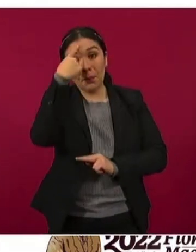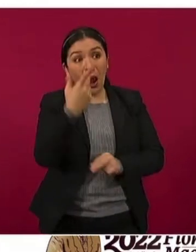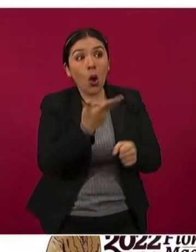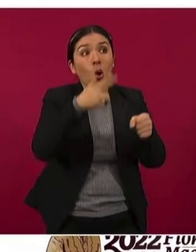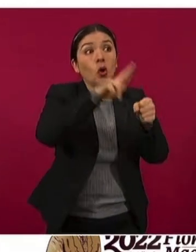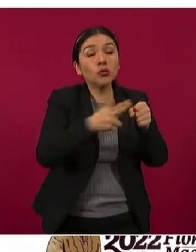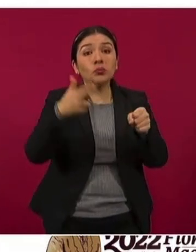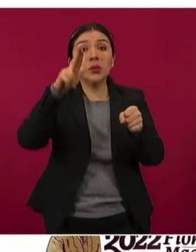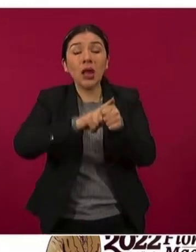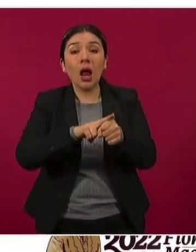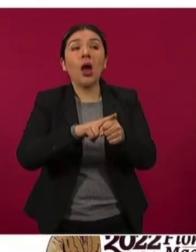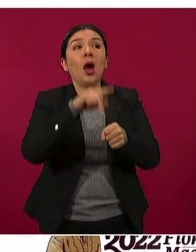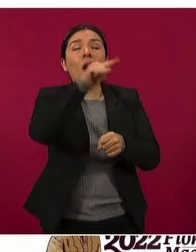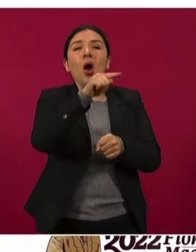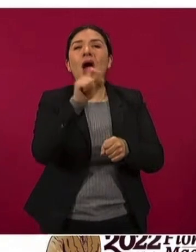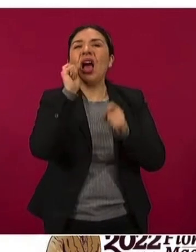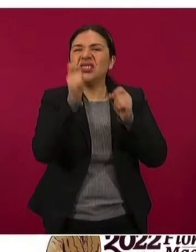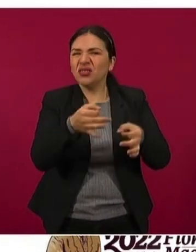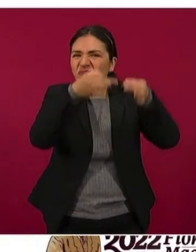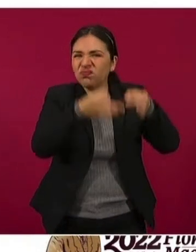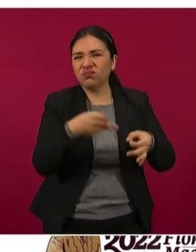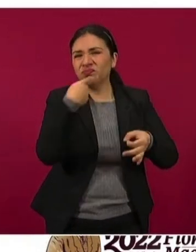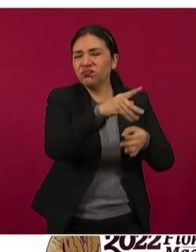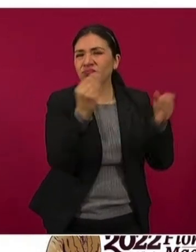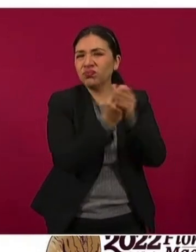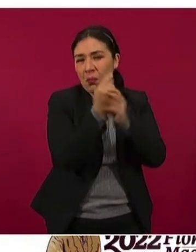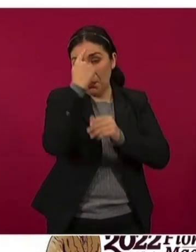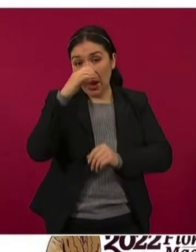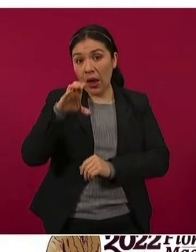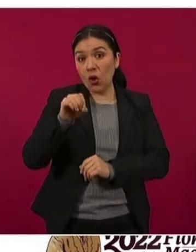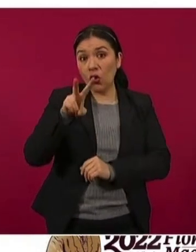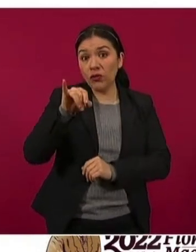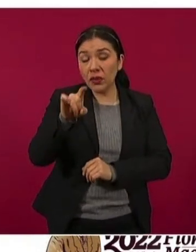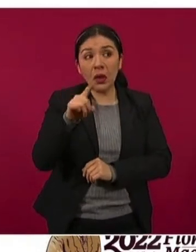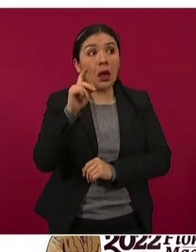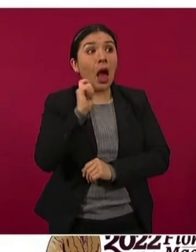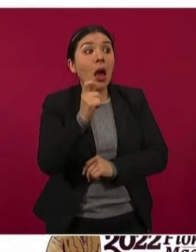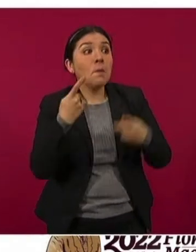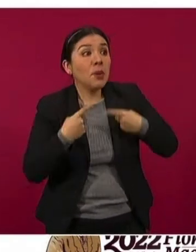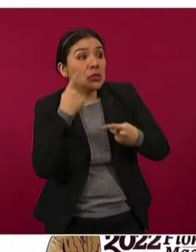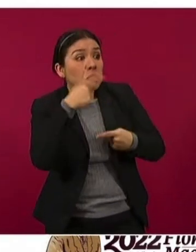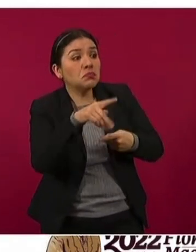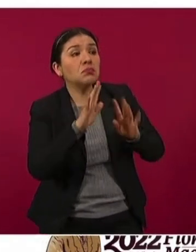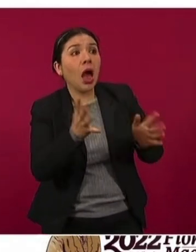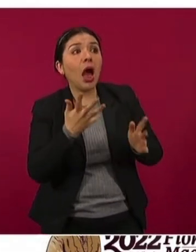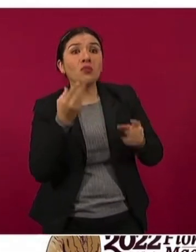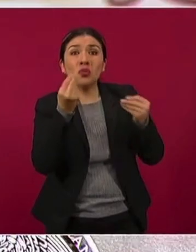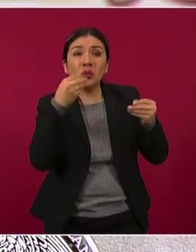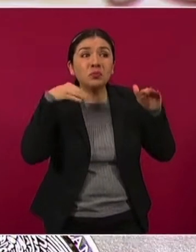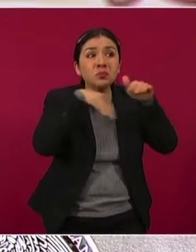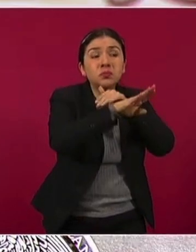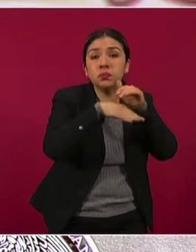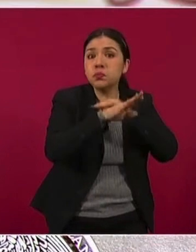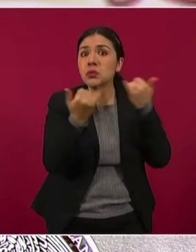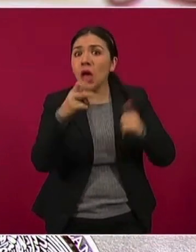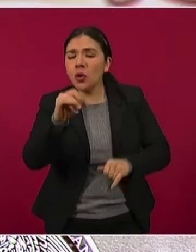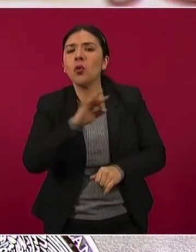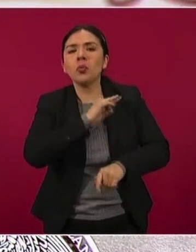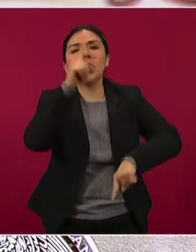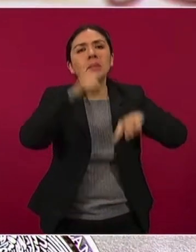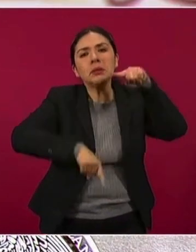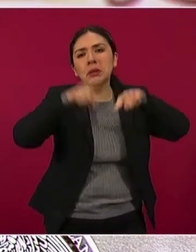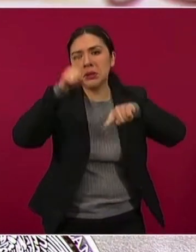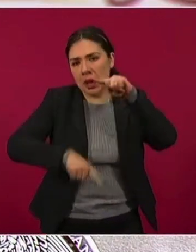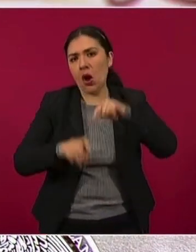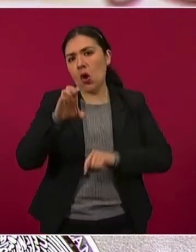las unidades COVID en la medida en que haya más personas que egresan de aquellas que ingresan. Finalmente, la mortalidad